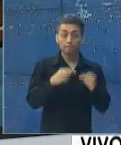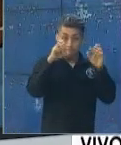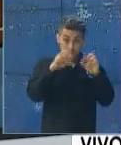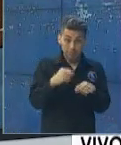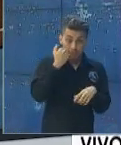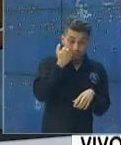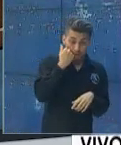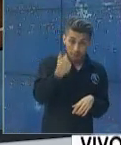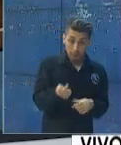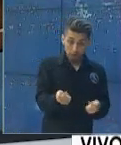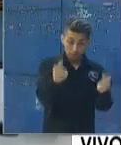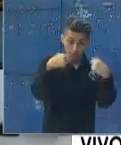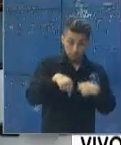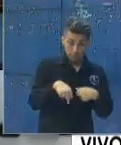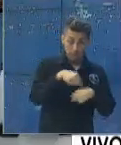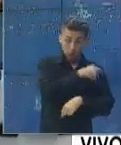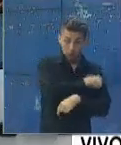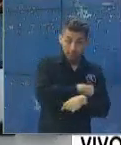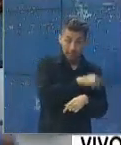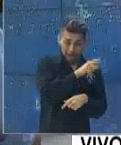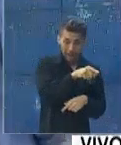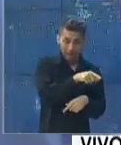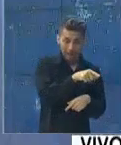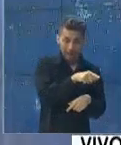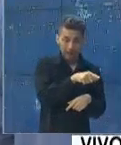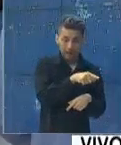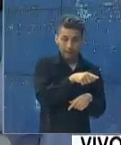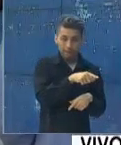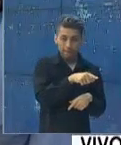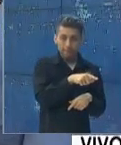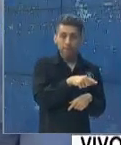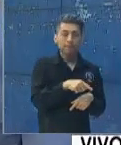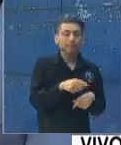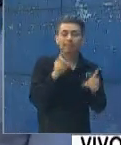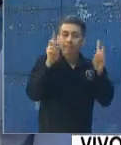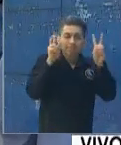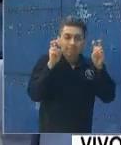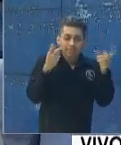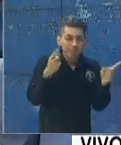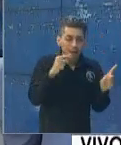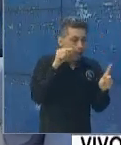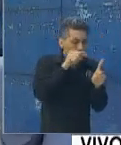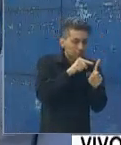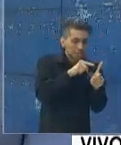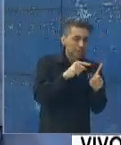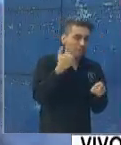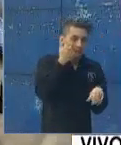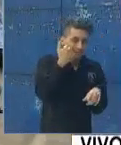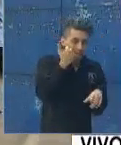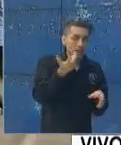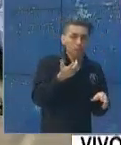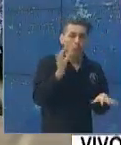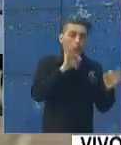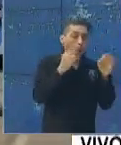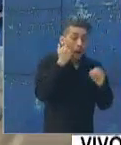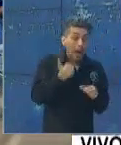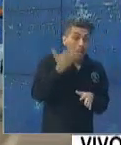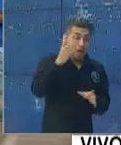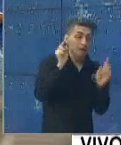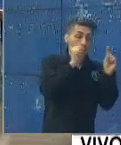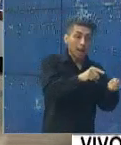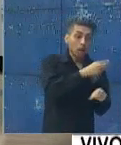con atención de su enfermedad en estadio grave acudan al hospital,